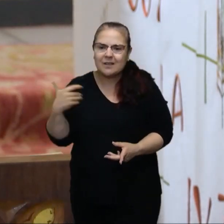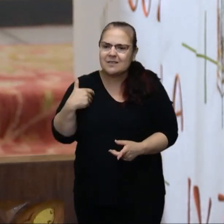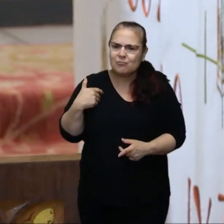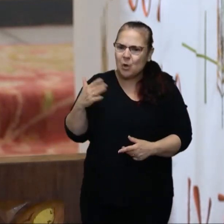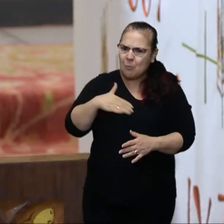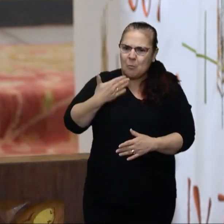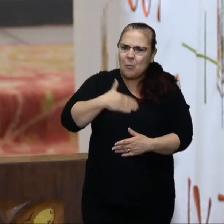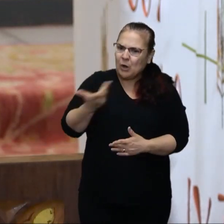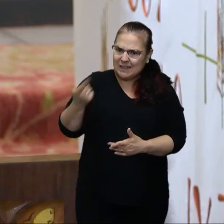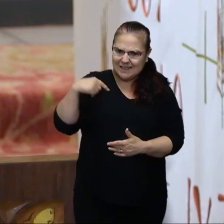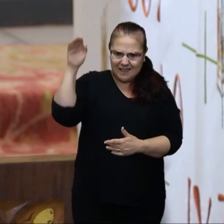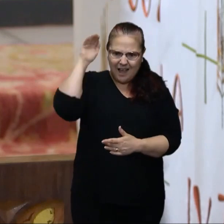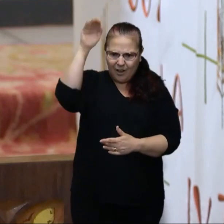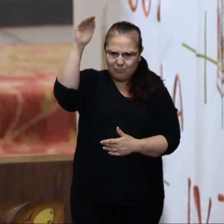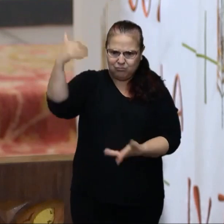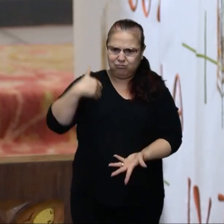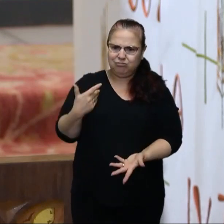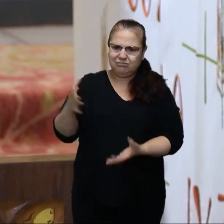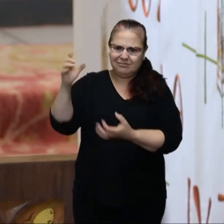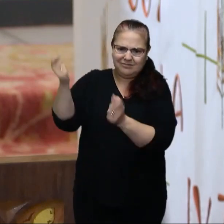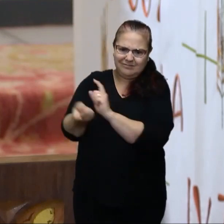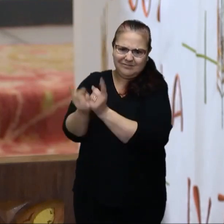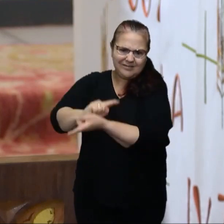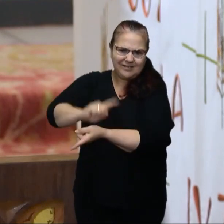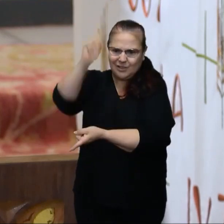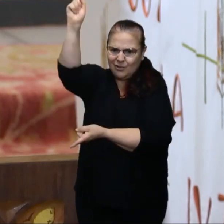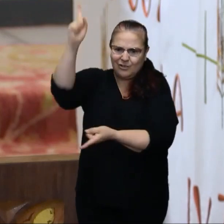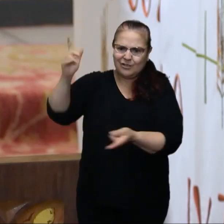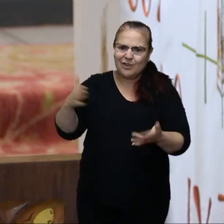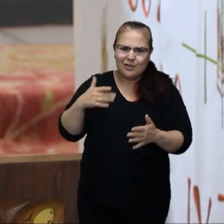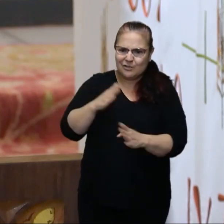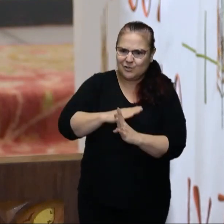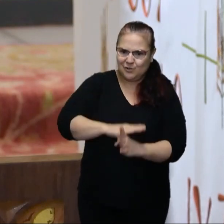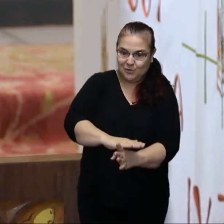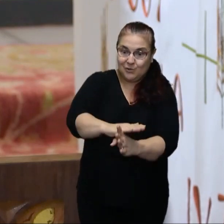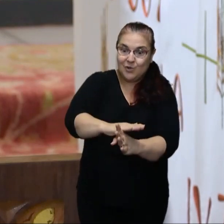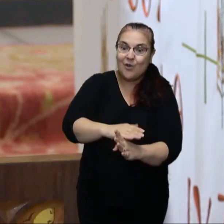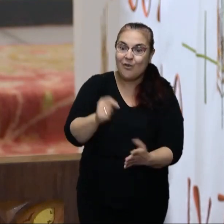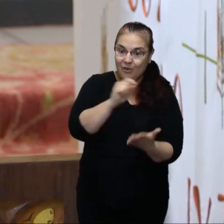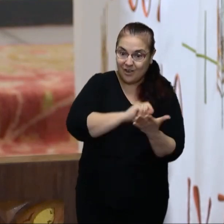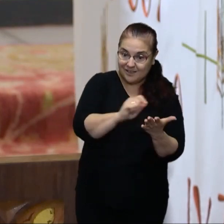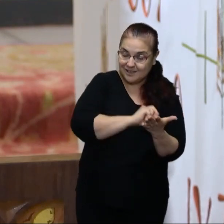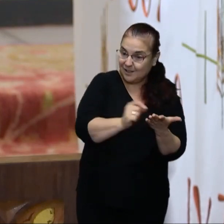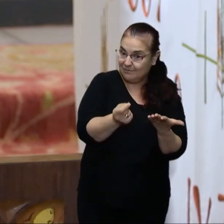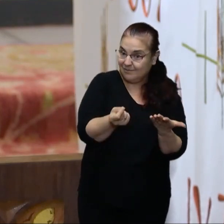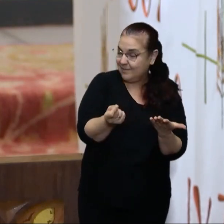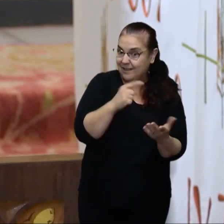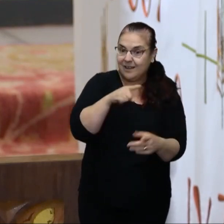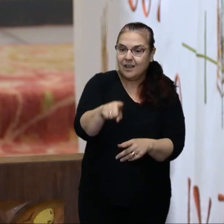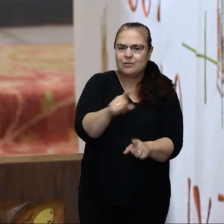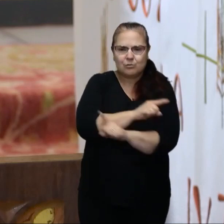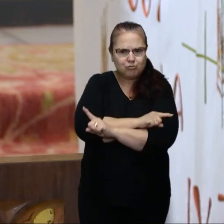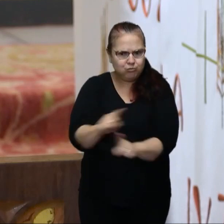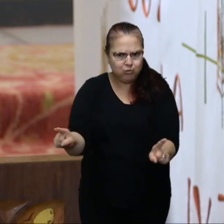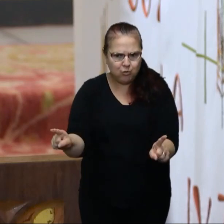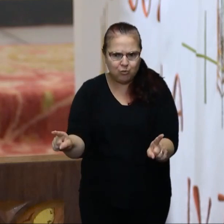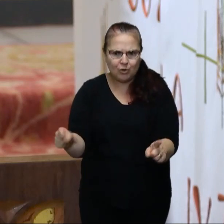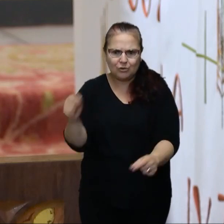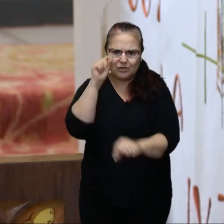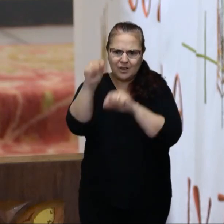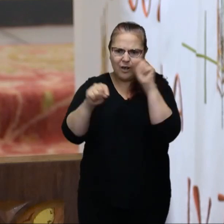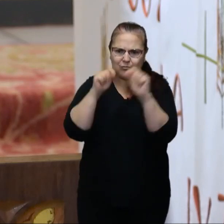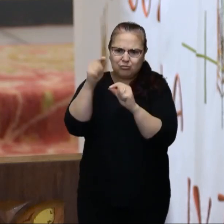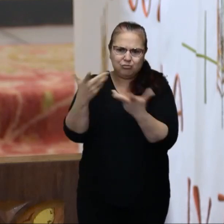gentiles que se convierten a Dios. Basta escribirles que se abstengan de la contaminación de los